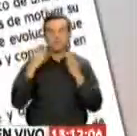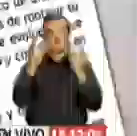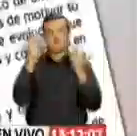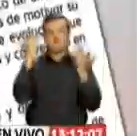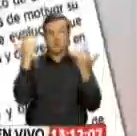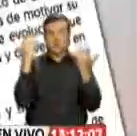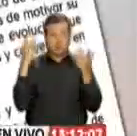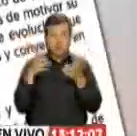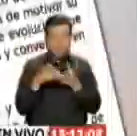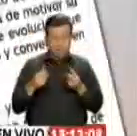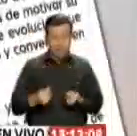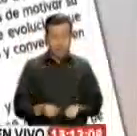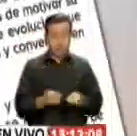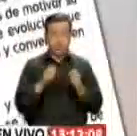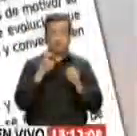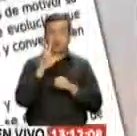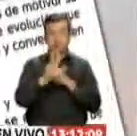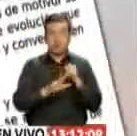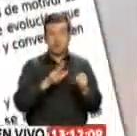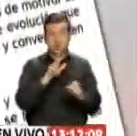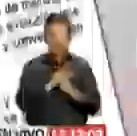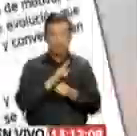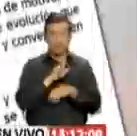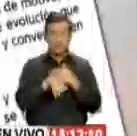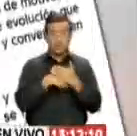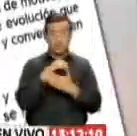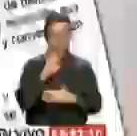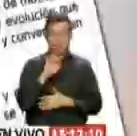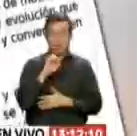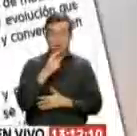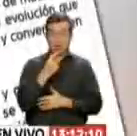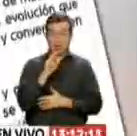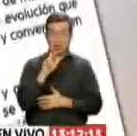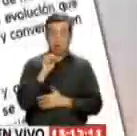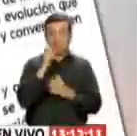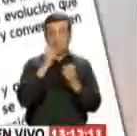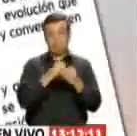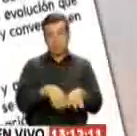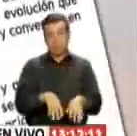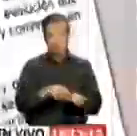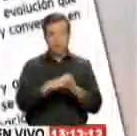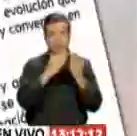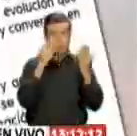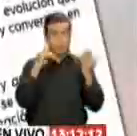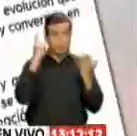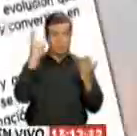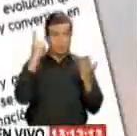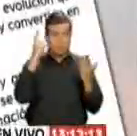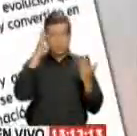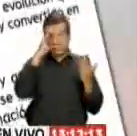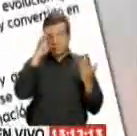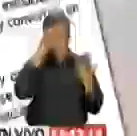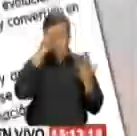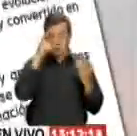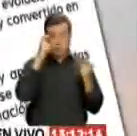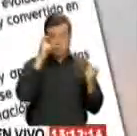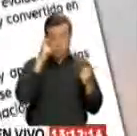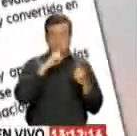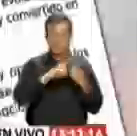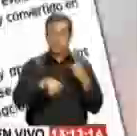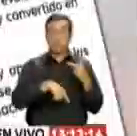administración que en apenas tres años dejó al telégrafo tras convertirlo en periódico de una sola tendencia política,